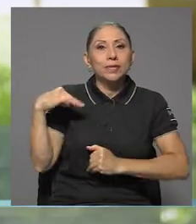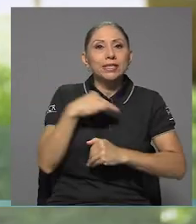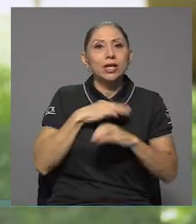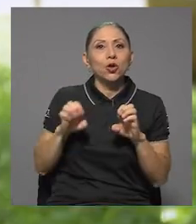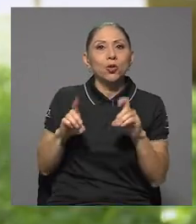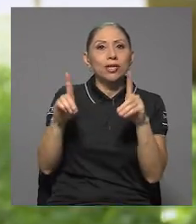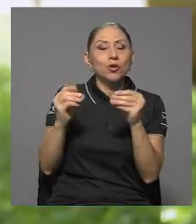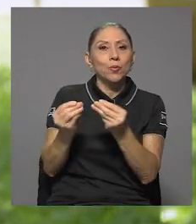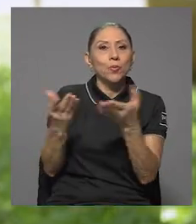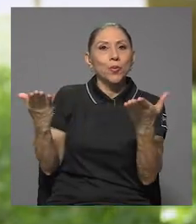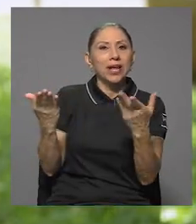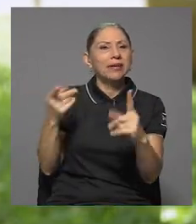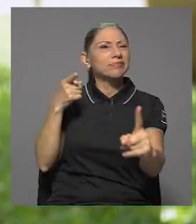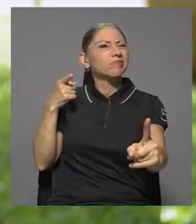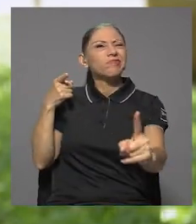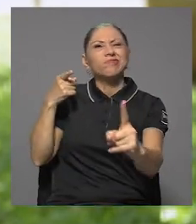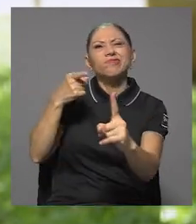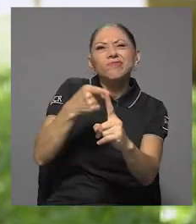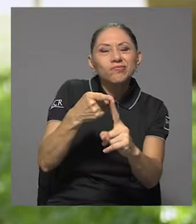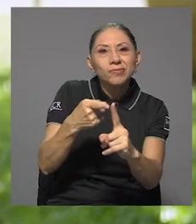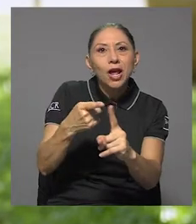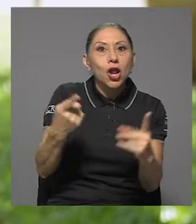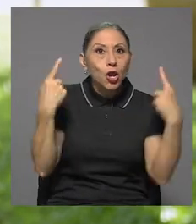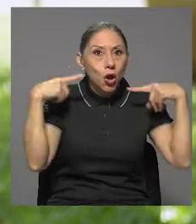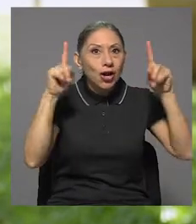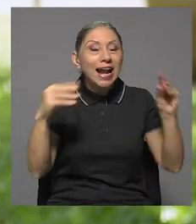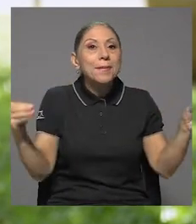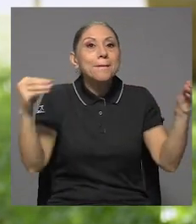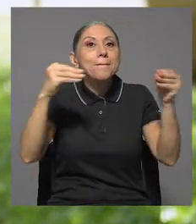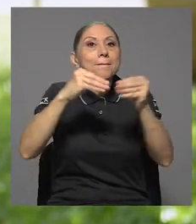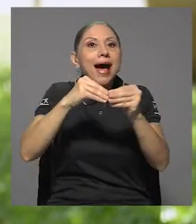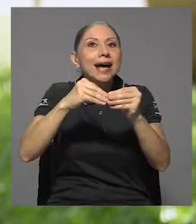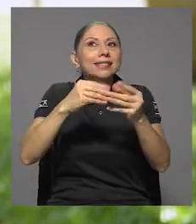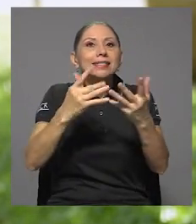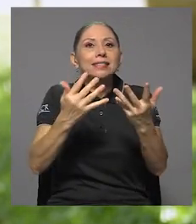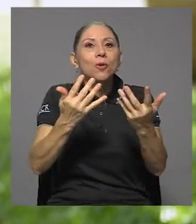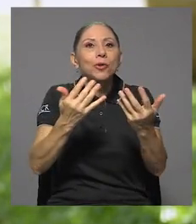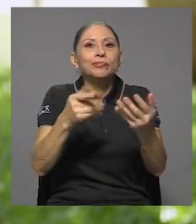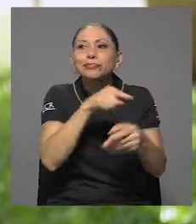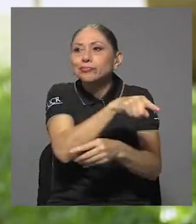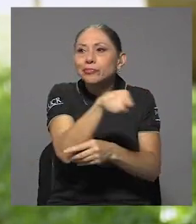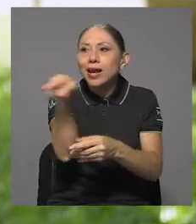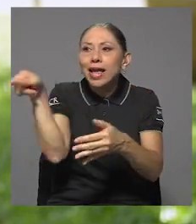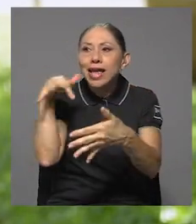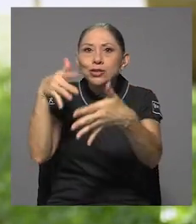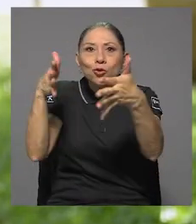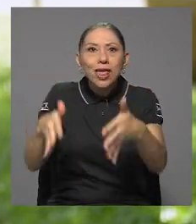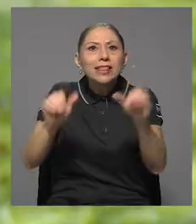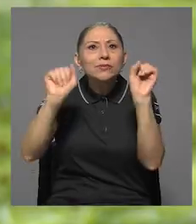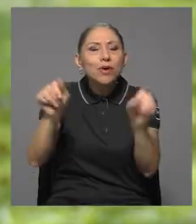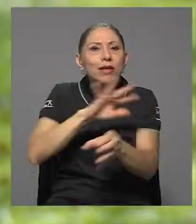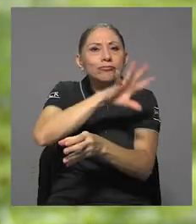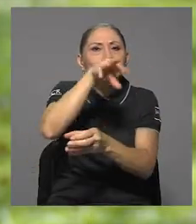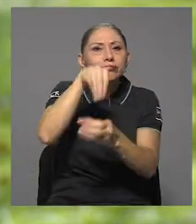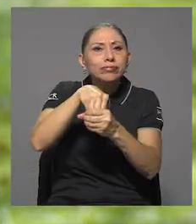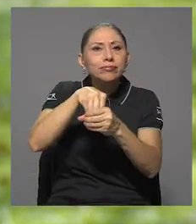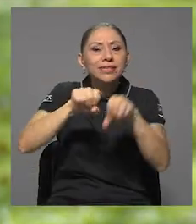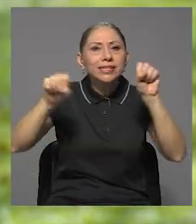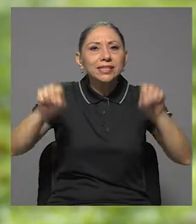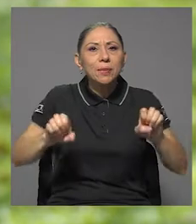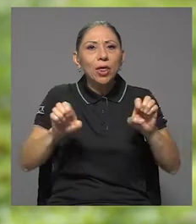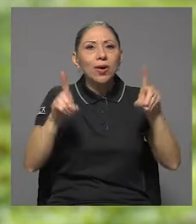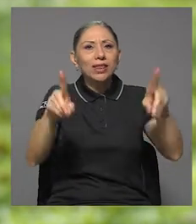Pública. El último es lograr más inclusión de los estudiantes y las estudiantes en el sistema